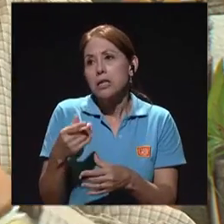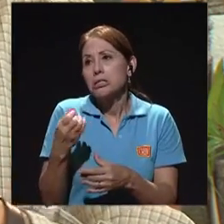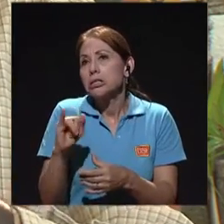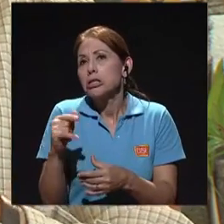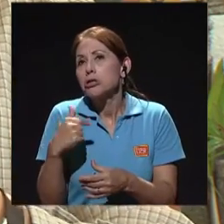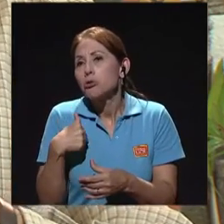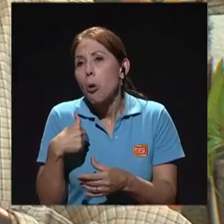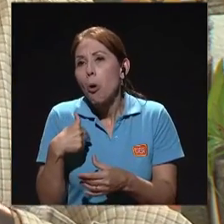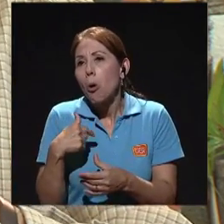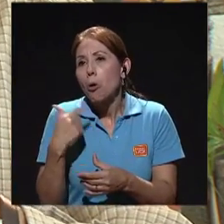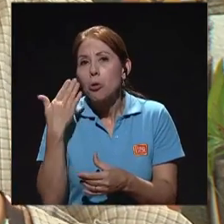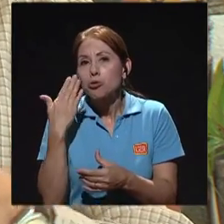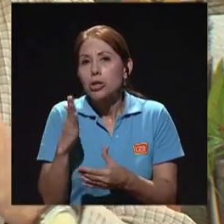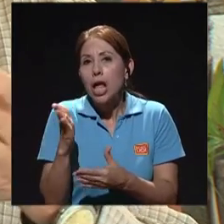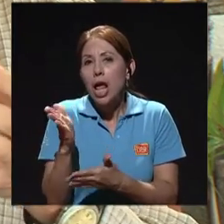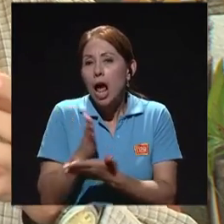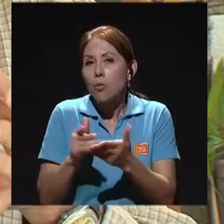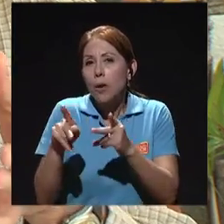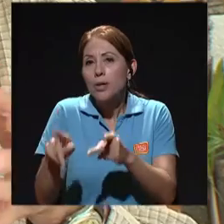algo, digamos, ¿verdad?